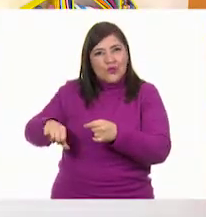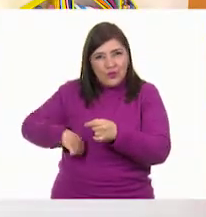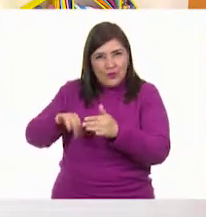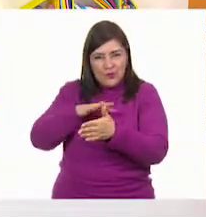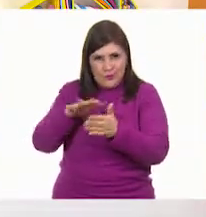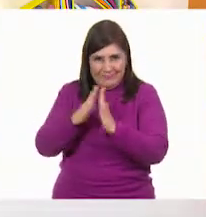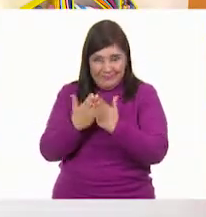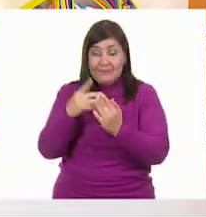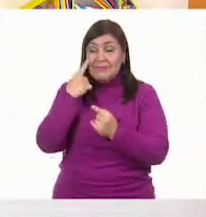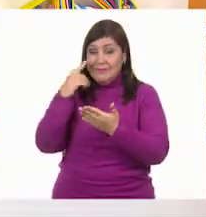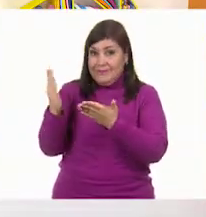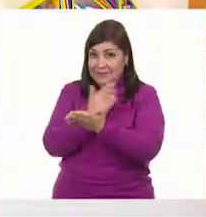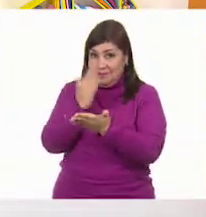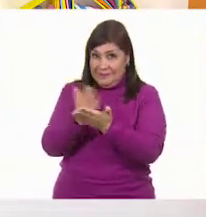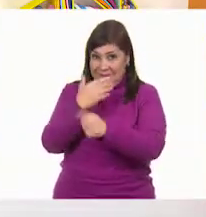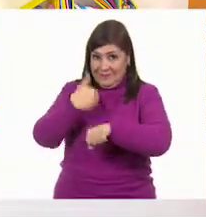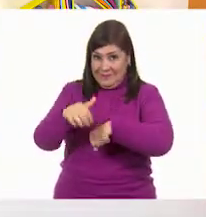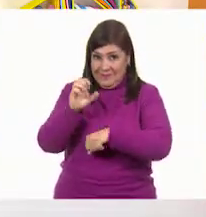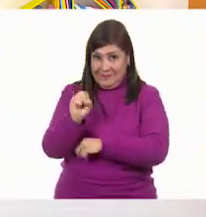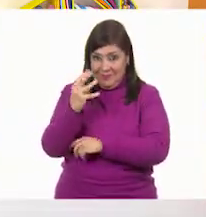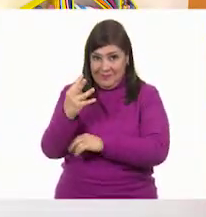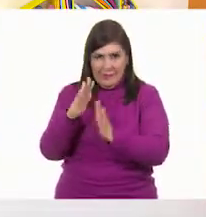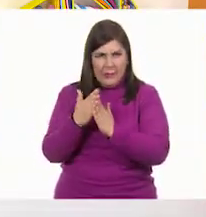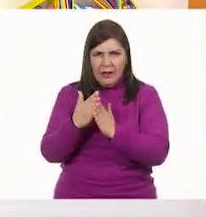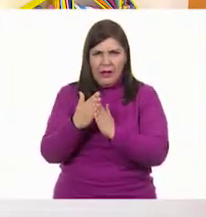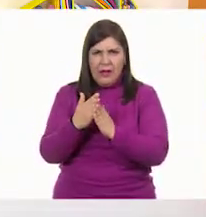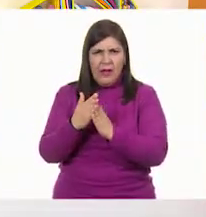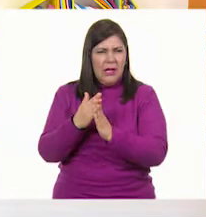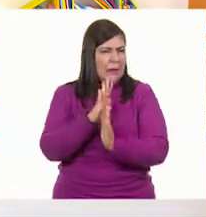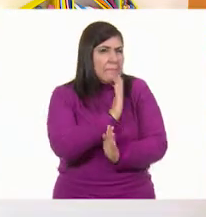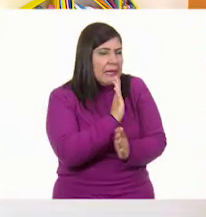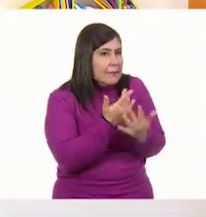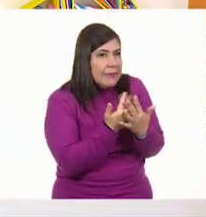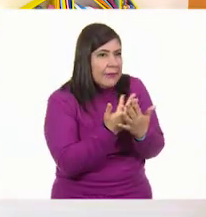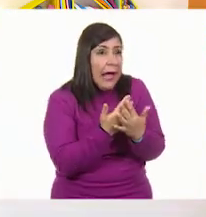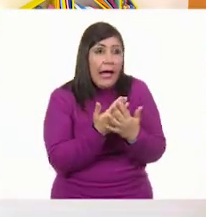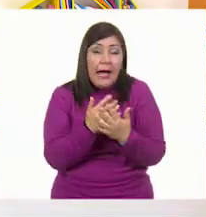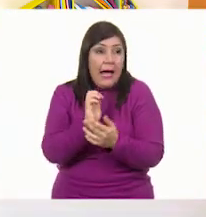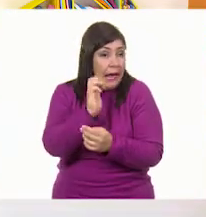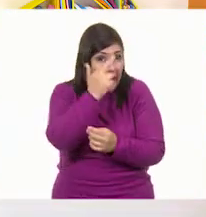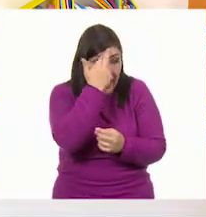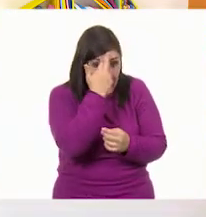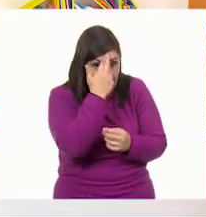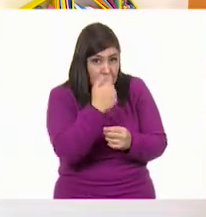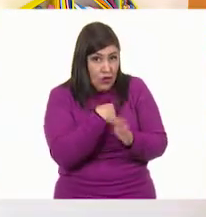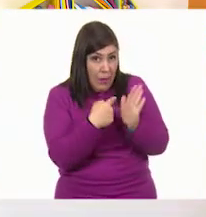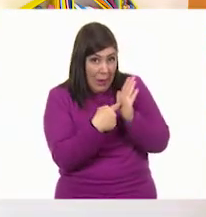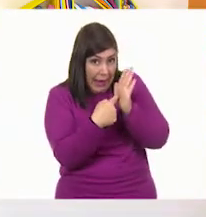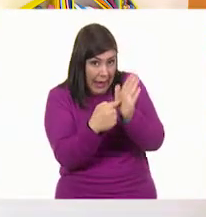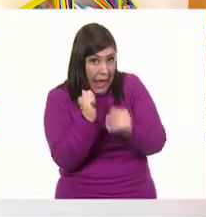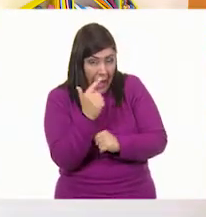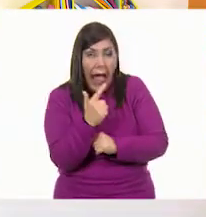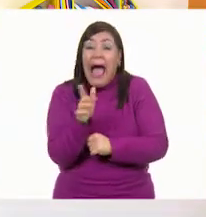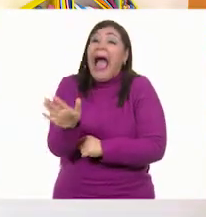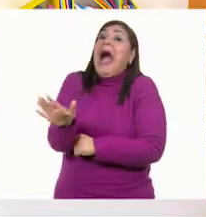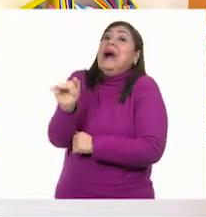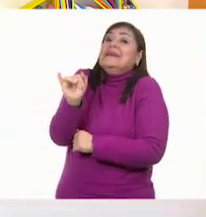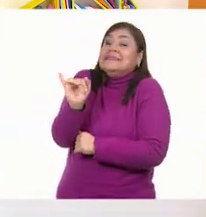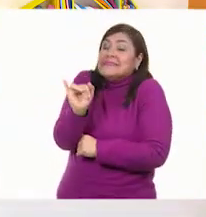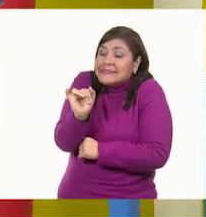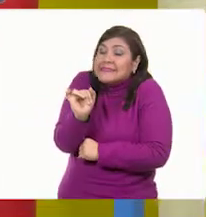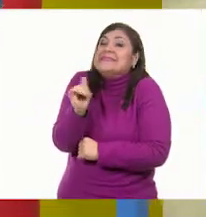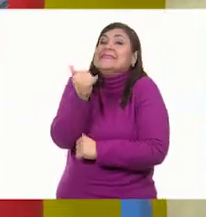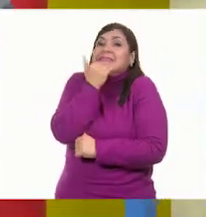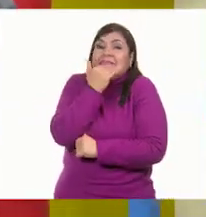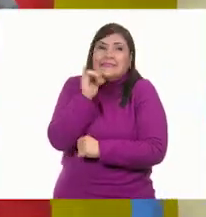bien. Vámonos a la página 64 de Oye, maestro, ¿qué pasó? ¿Se acuerda que yo les iba a mostrar algo al regreso? Sí, cierto. ¡Miren!